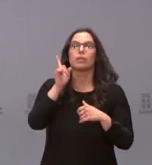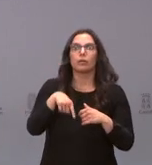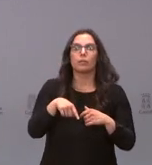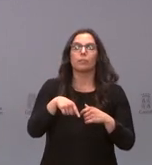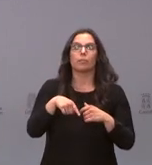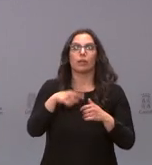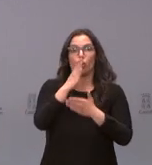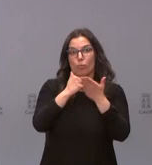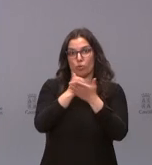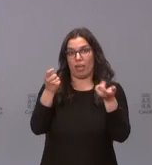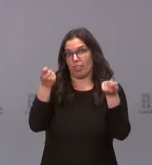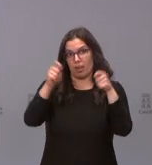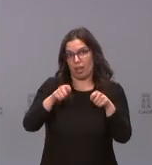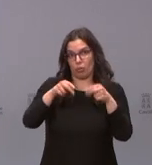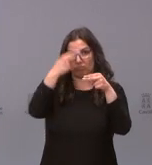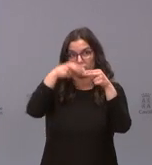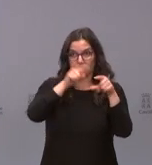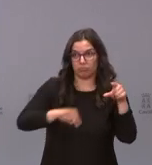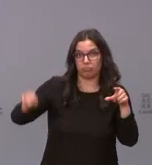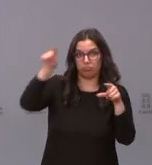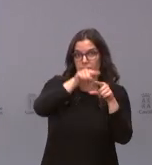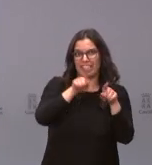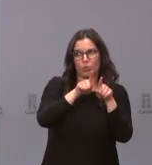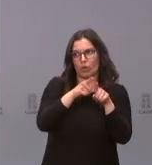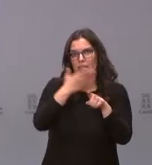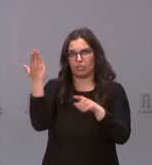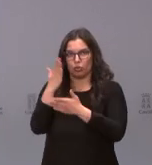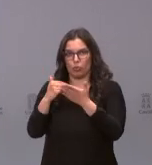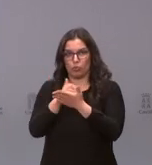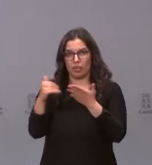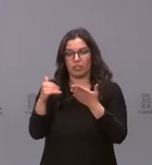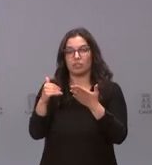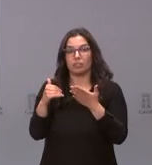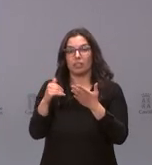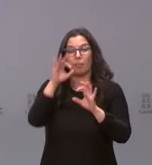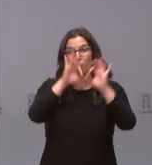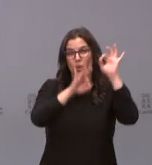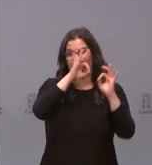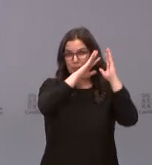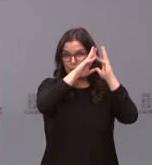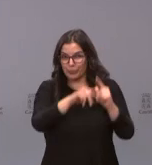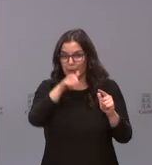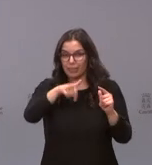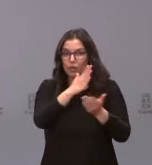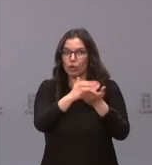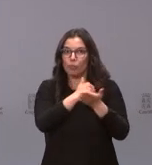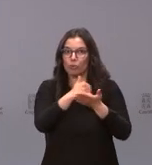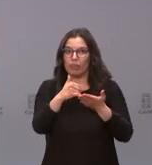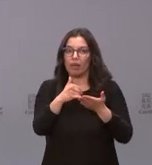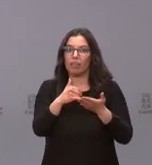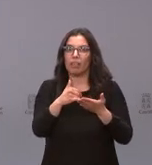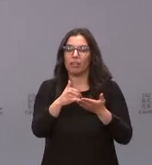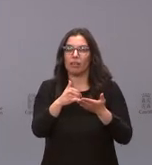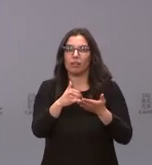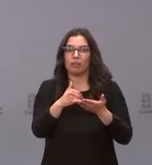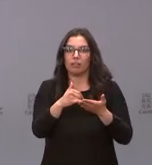autonómico, como se ha mantenido en todas las comunidades. La incidencia en nuestra comunidad, he de decirles, que no es ni